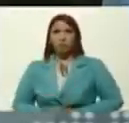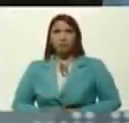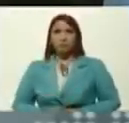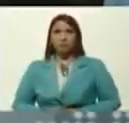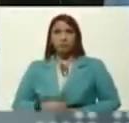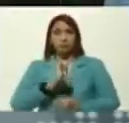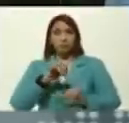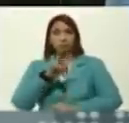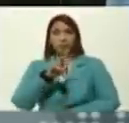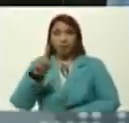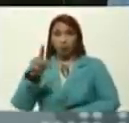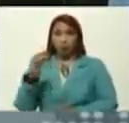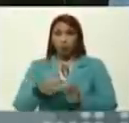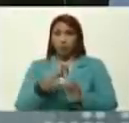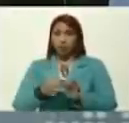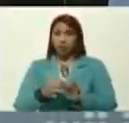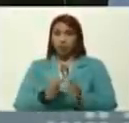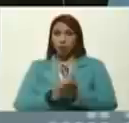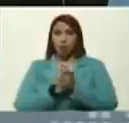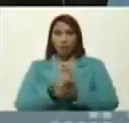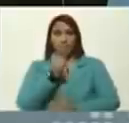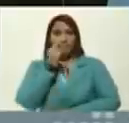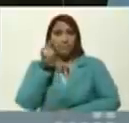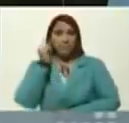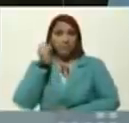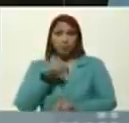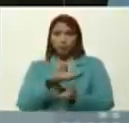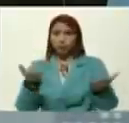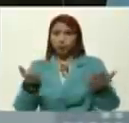ya estamos en 21 de septiembre, compañeros y compañeras,